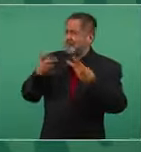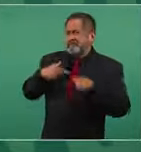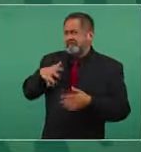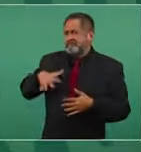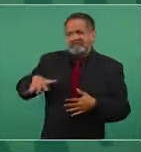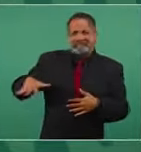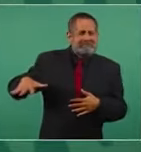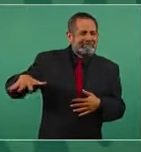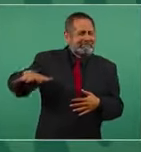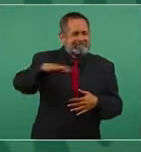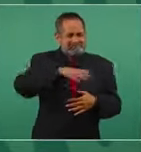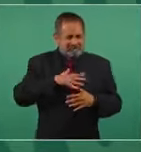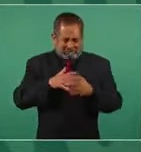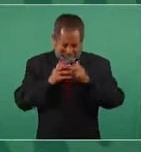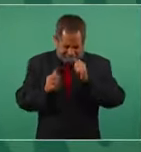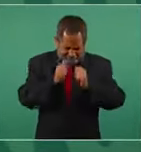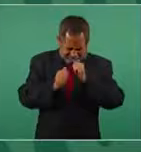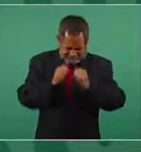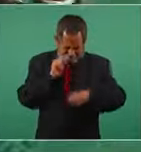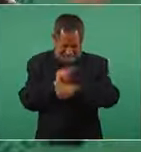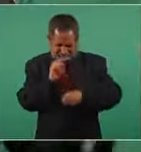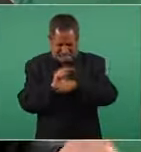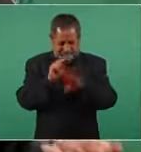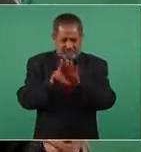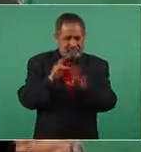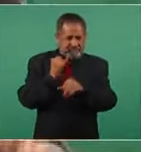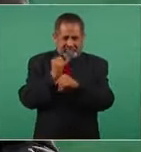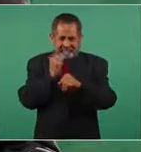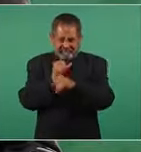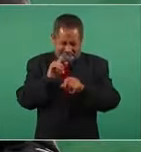está participando en las redes